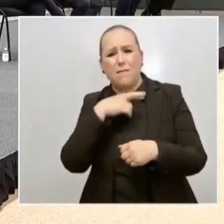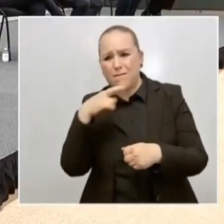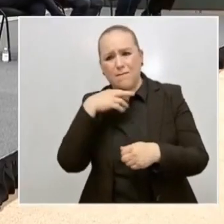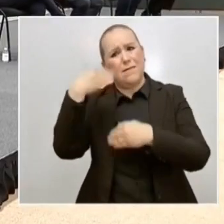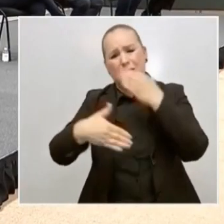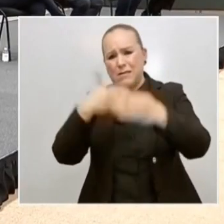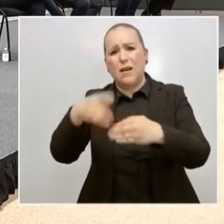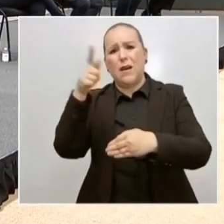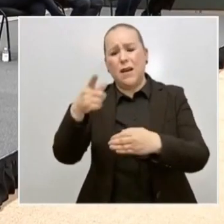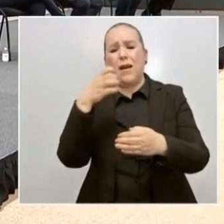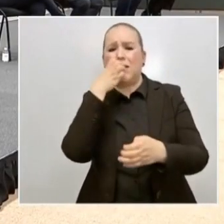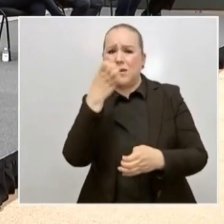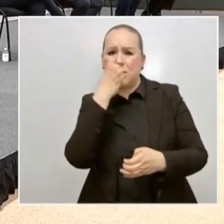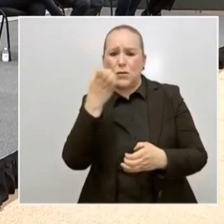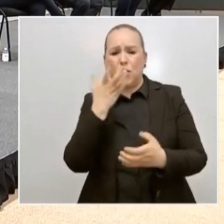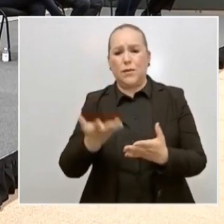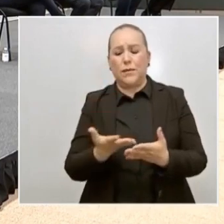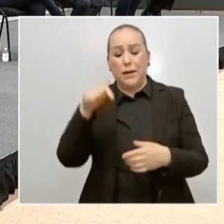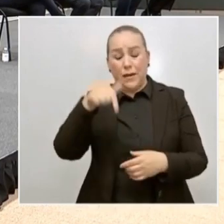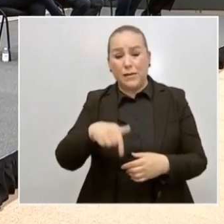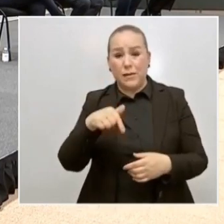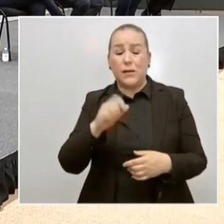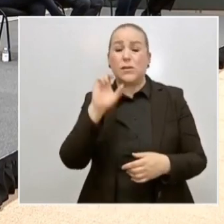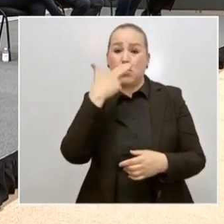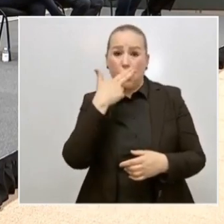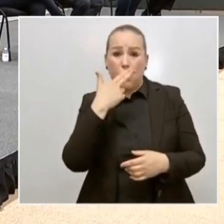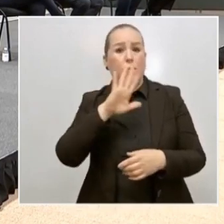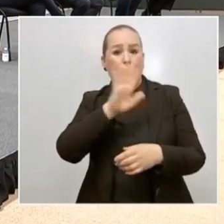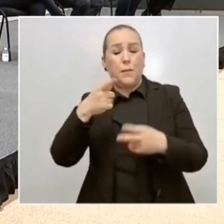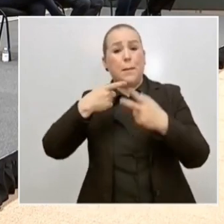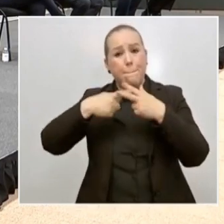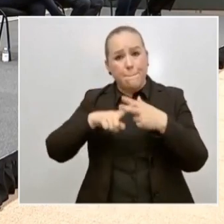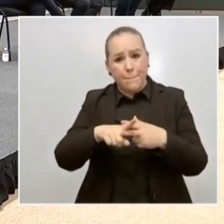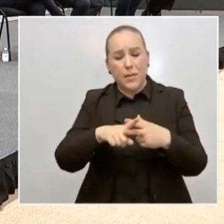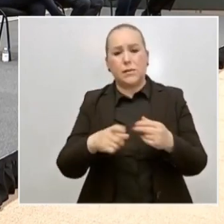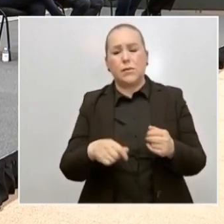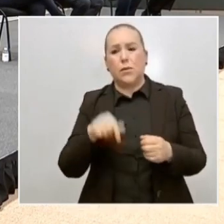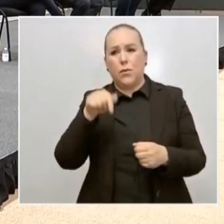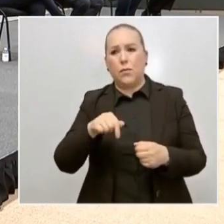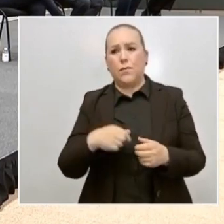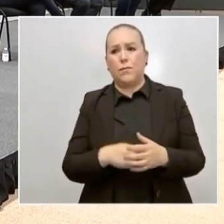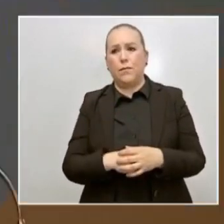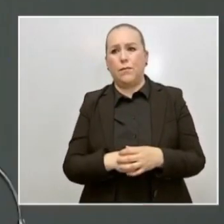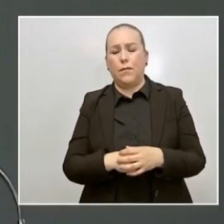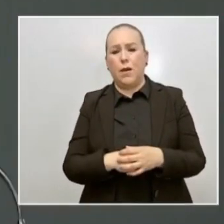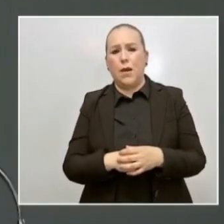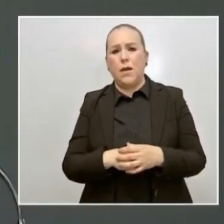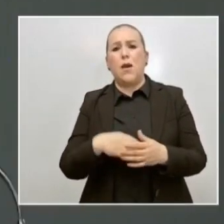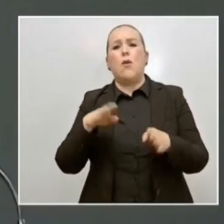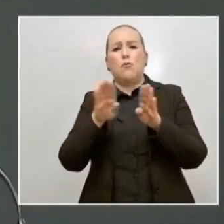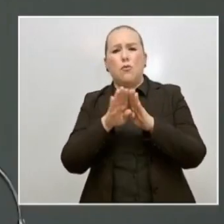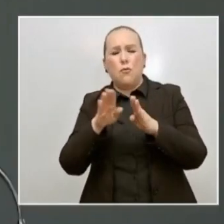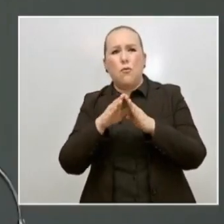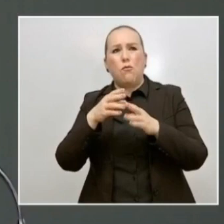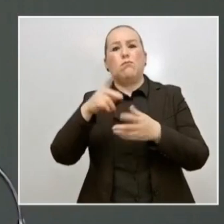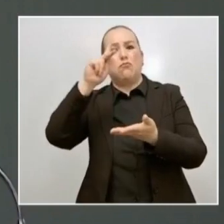En Chihuahua estamos implementando un modelo de regreso paulatino